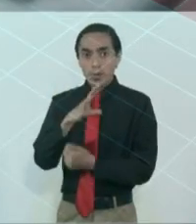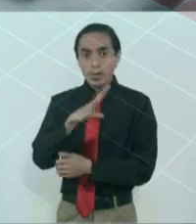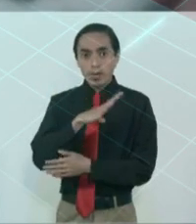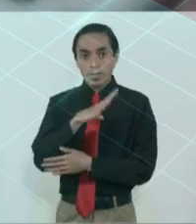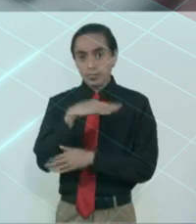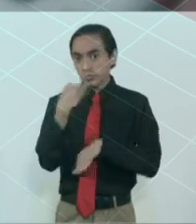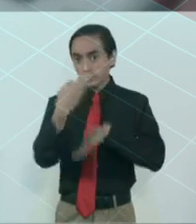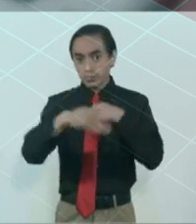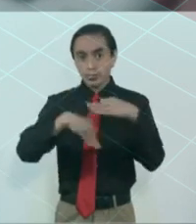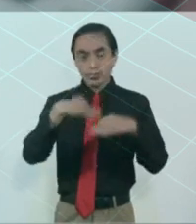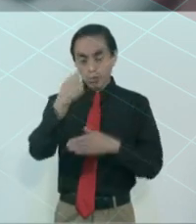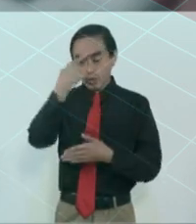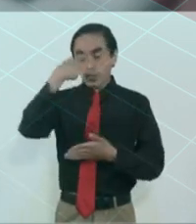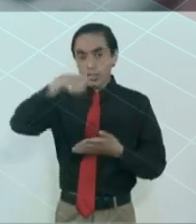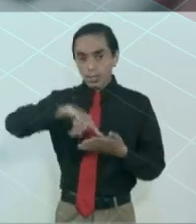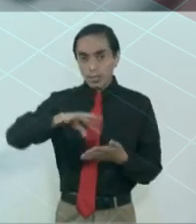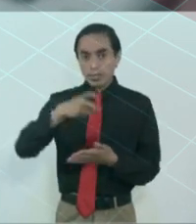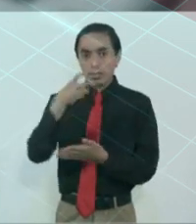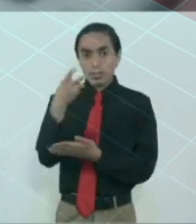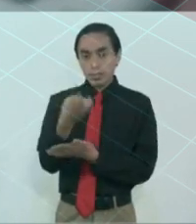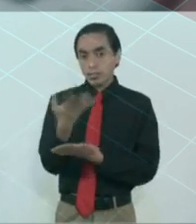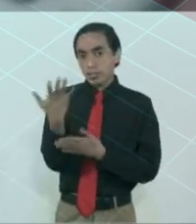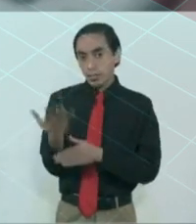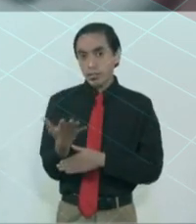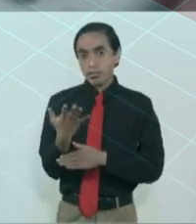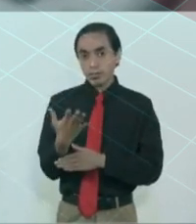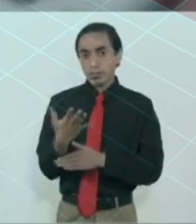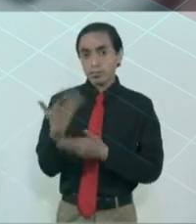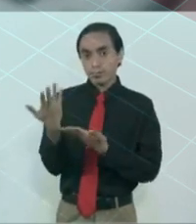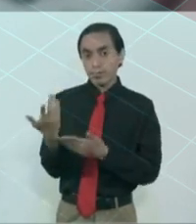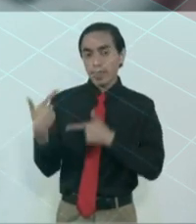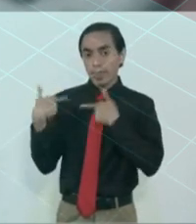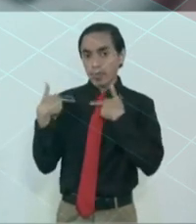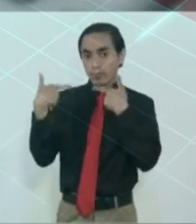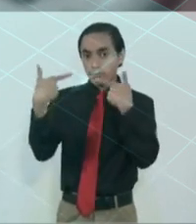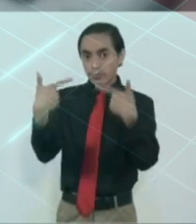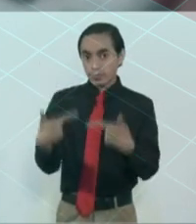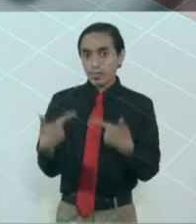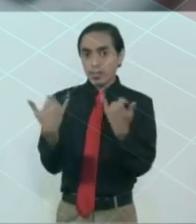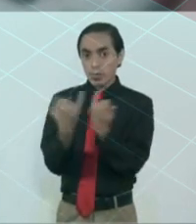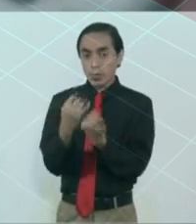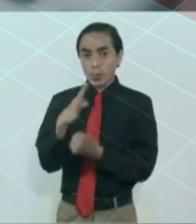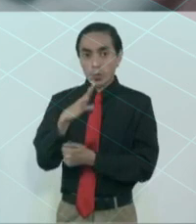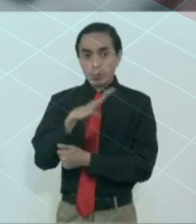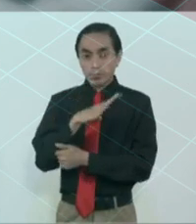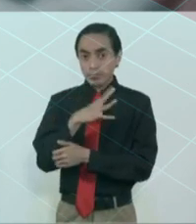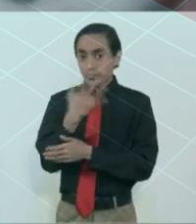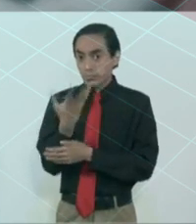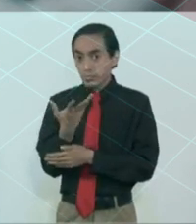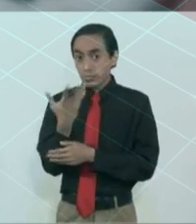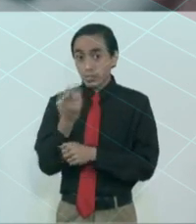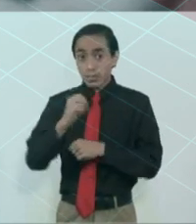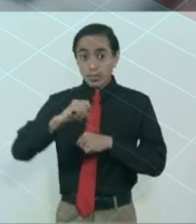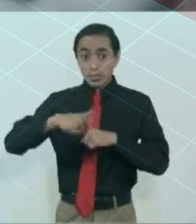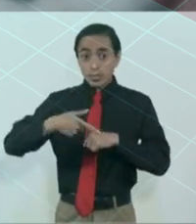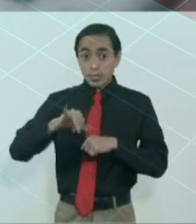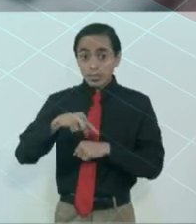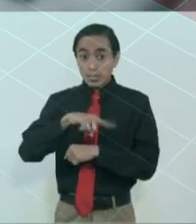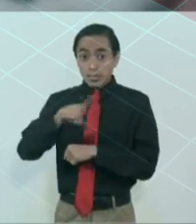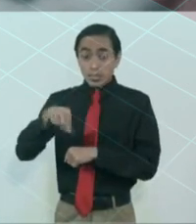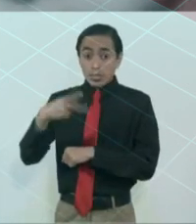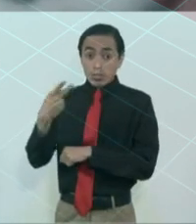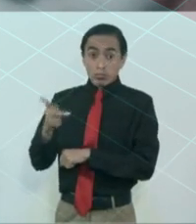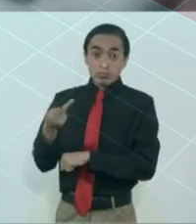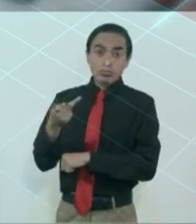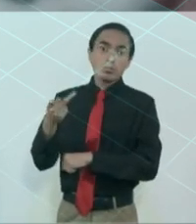segura que lo son, que las nuevas generaciones no tienen que atravesar por el dolor de perder a sus seres